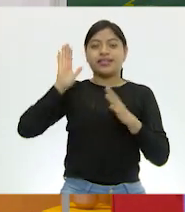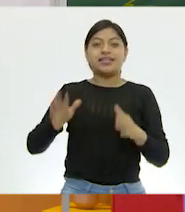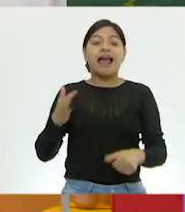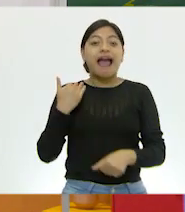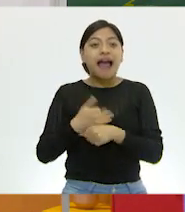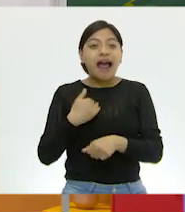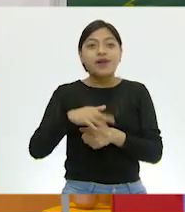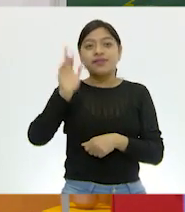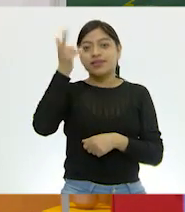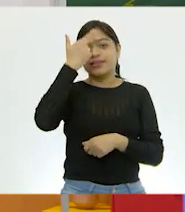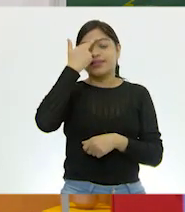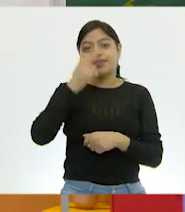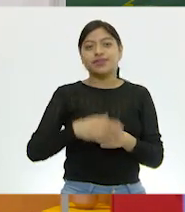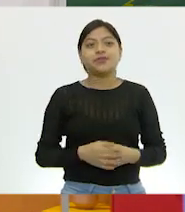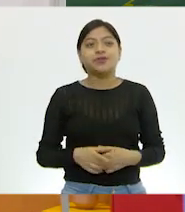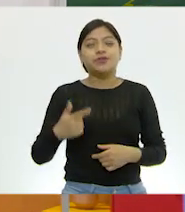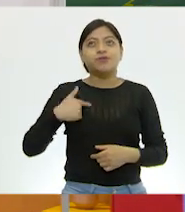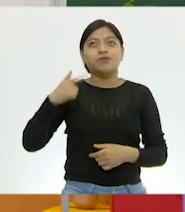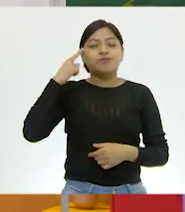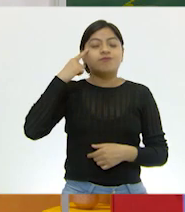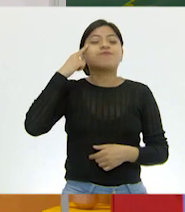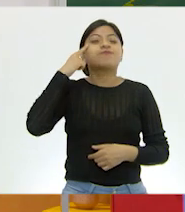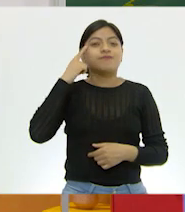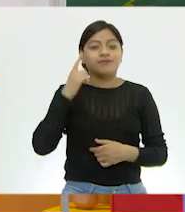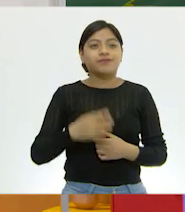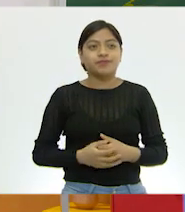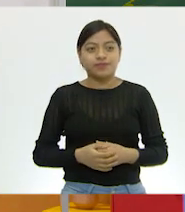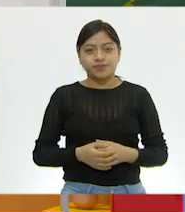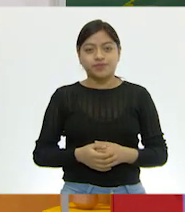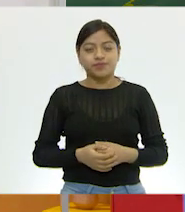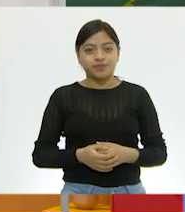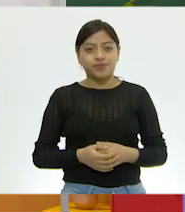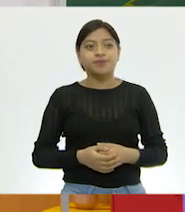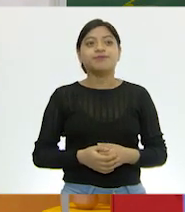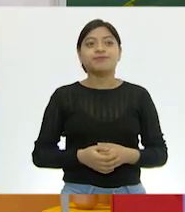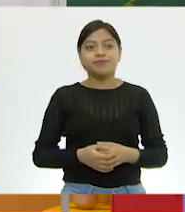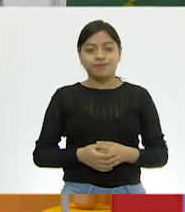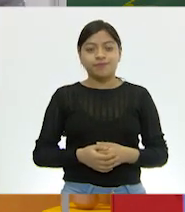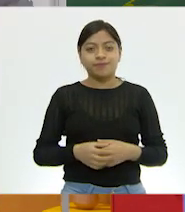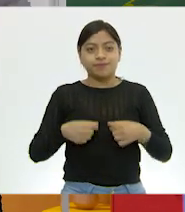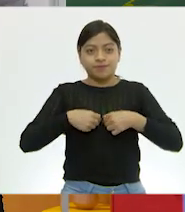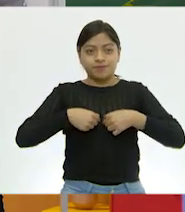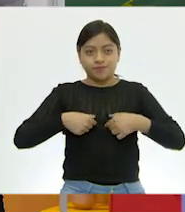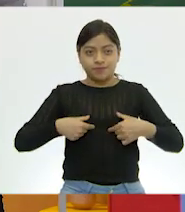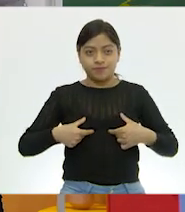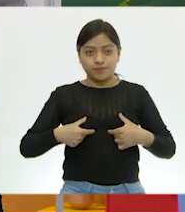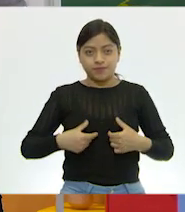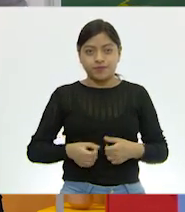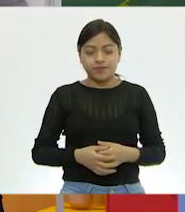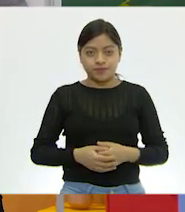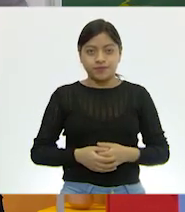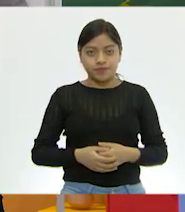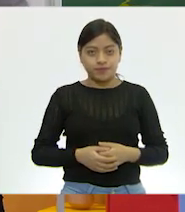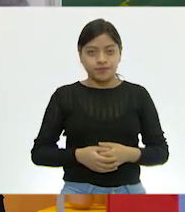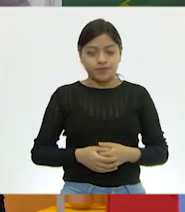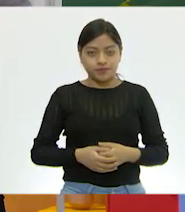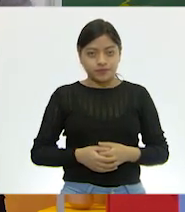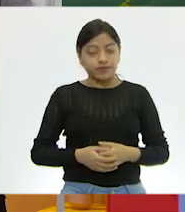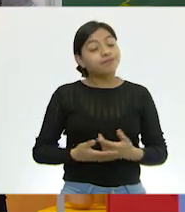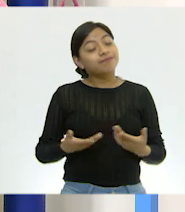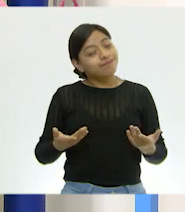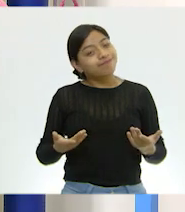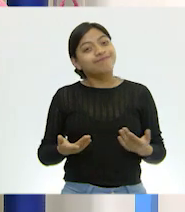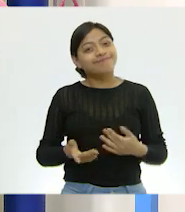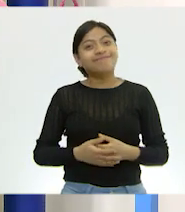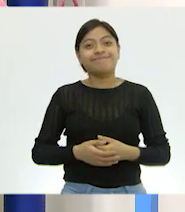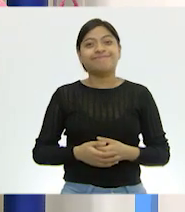están llegando información a mi memoria. Muy bien. Bronquios. Ok.